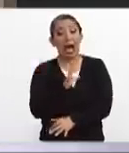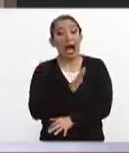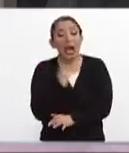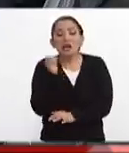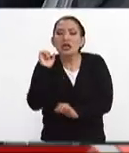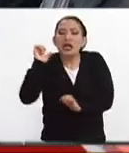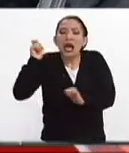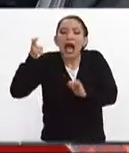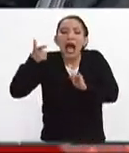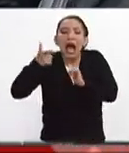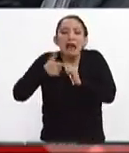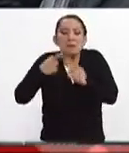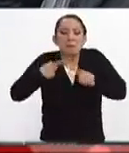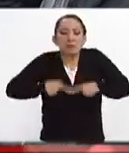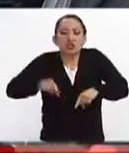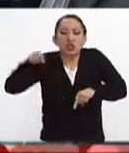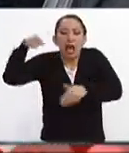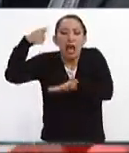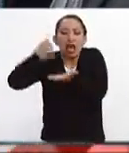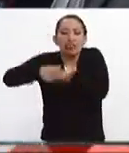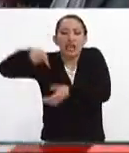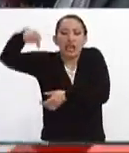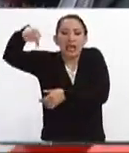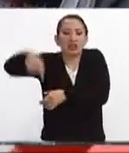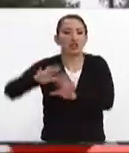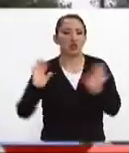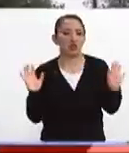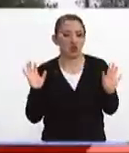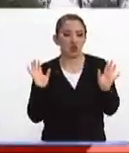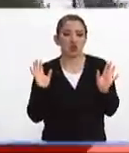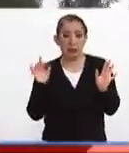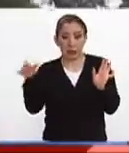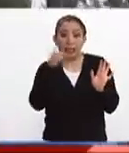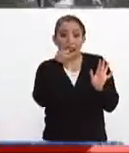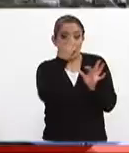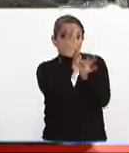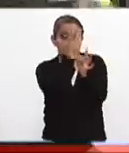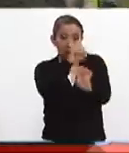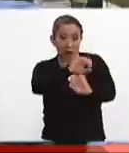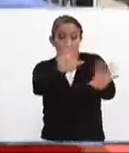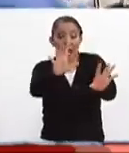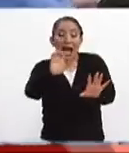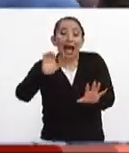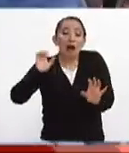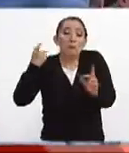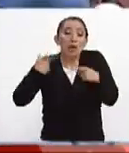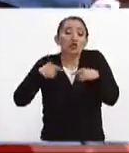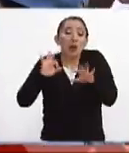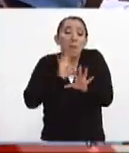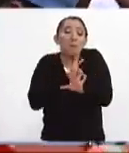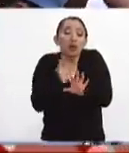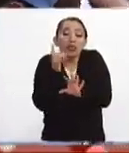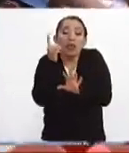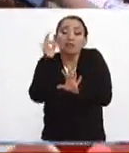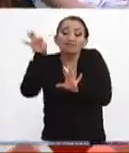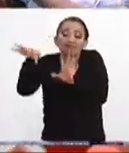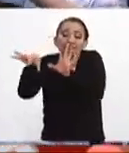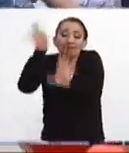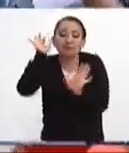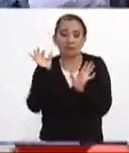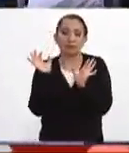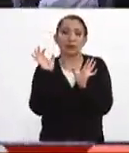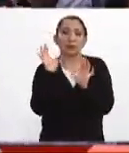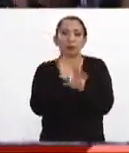alguien alguien fue lo que aclaró alguien entre los escombros porque los